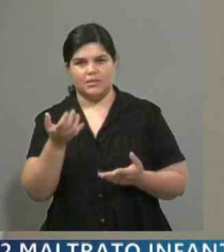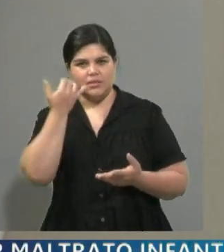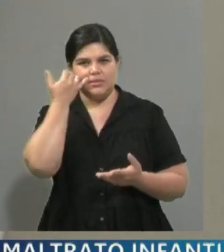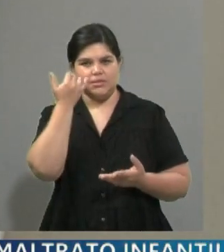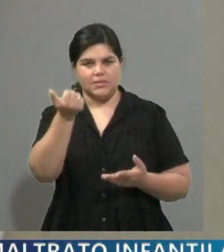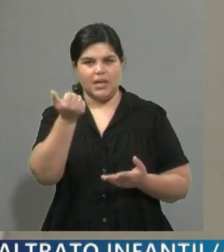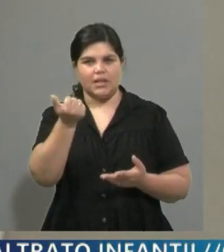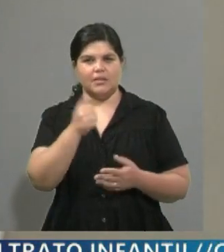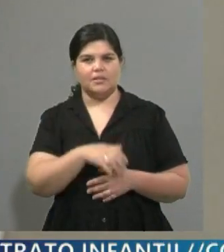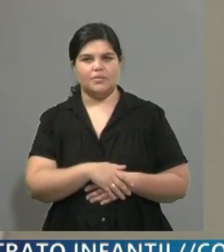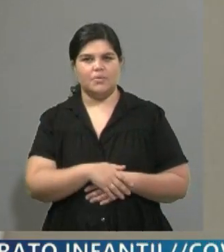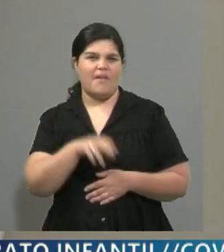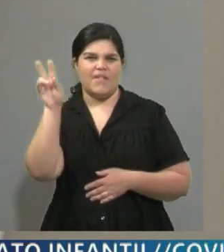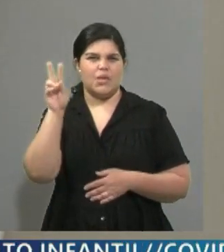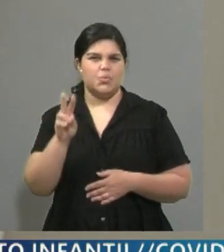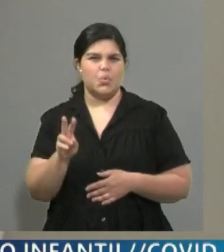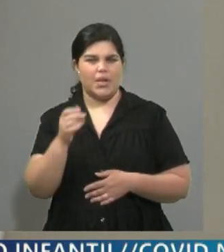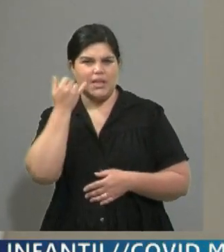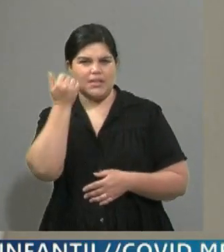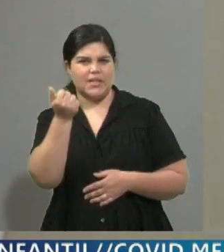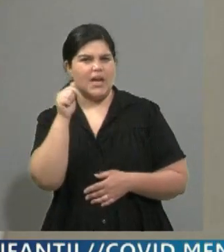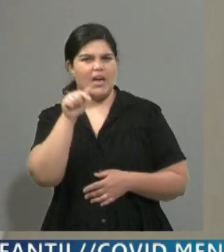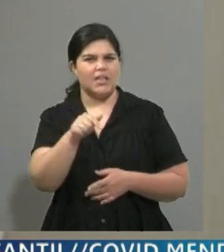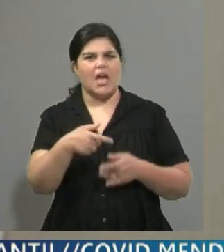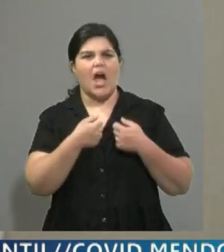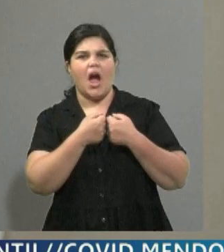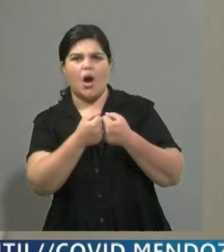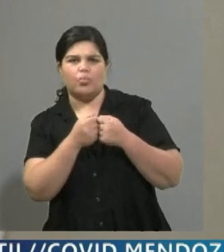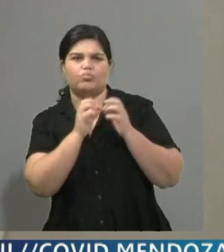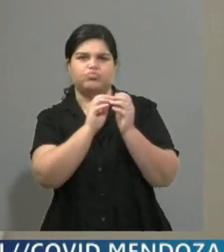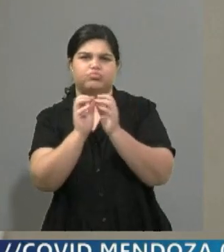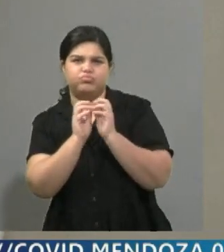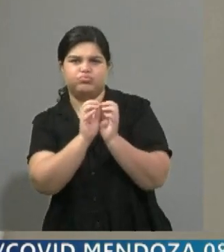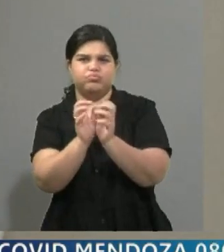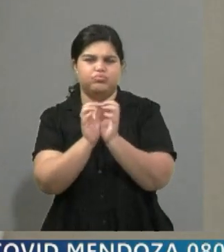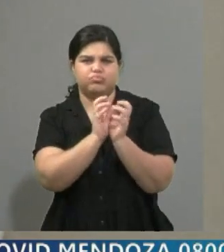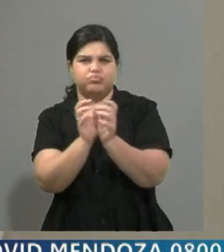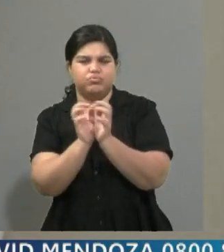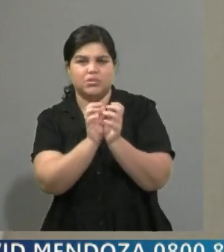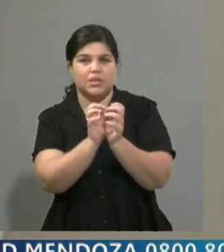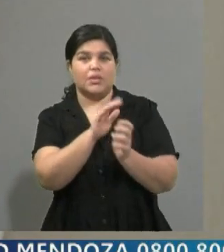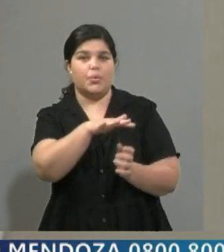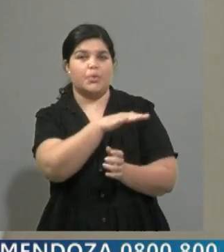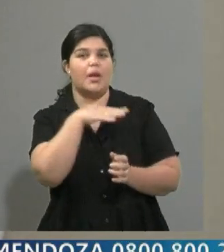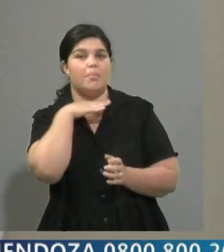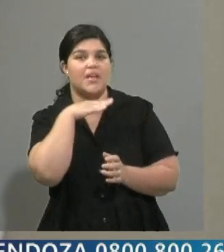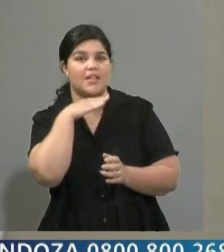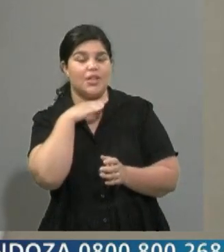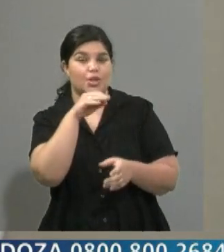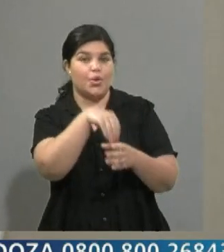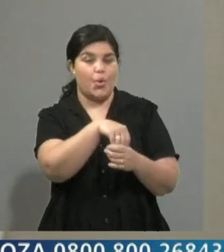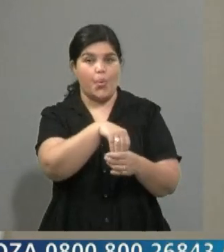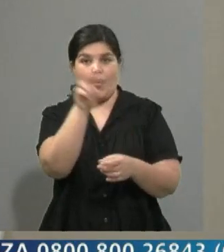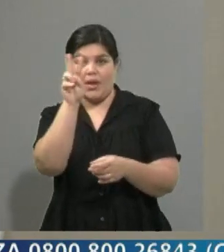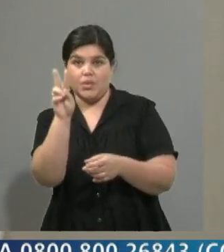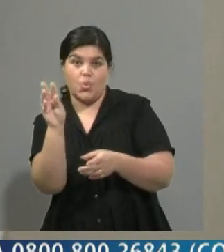y una suspensión de las negociaciones que se venían llevando adelante en nada más y nada menos con México, con el tema Venezuela.